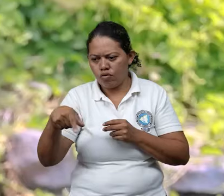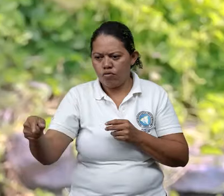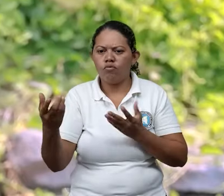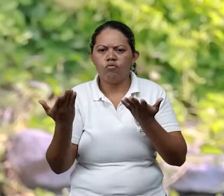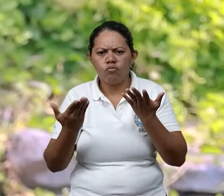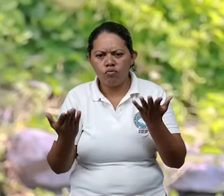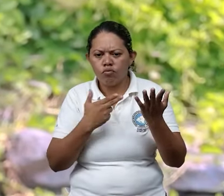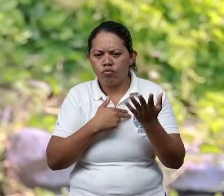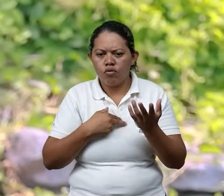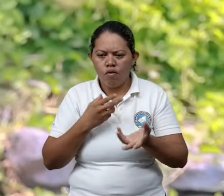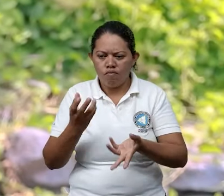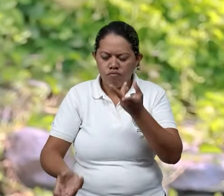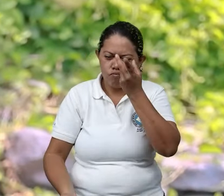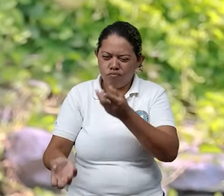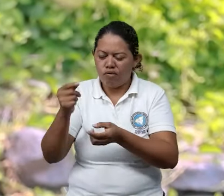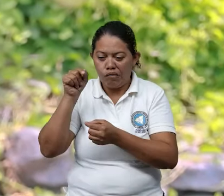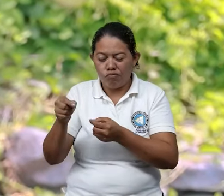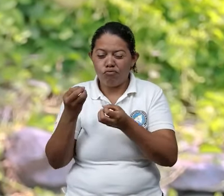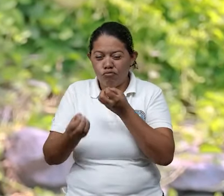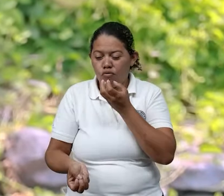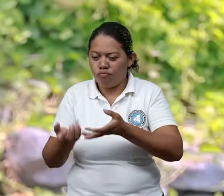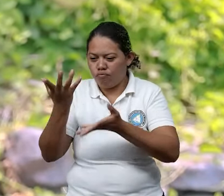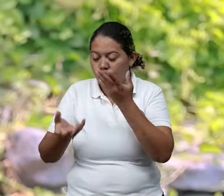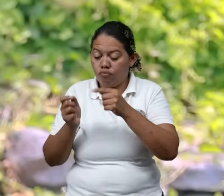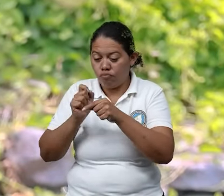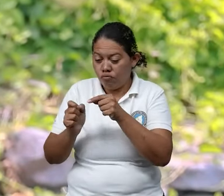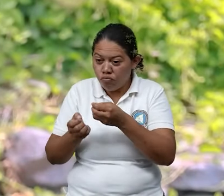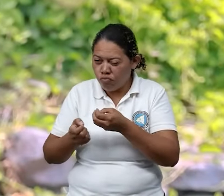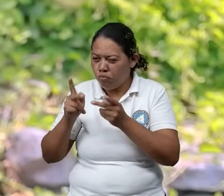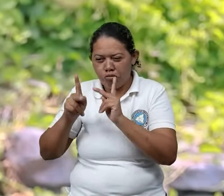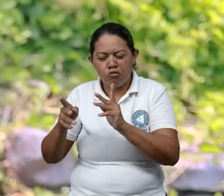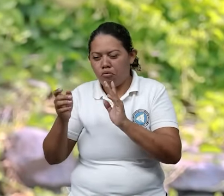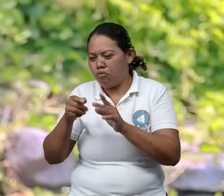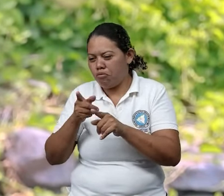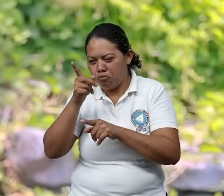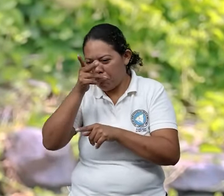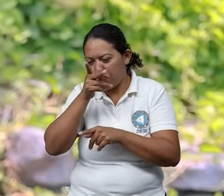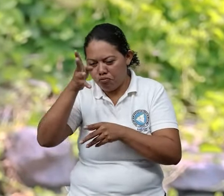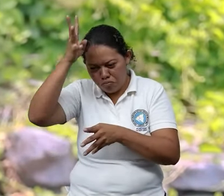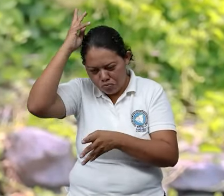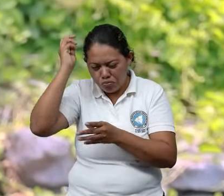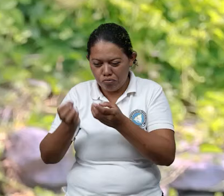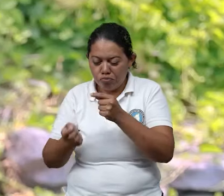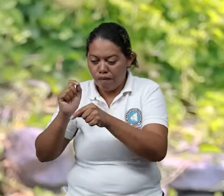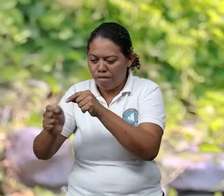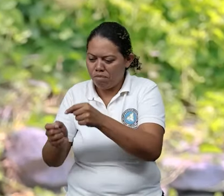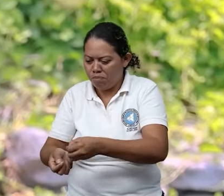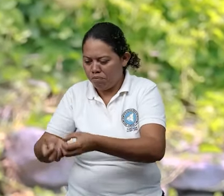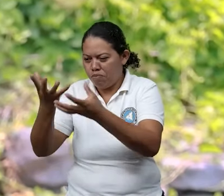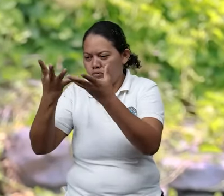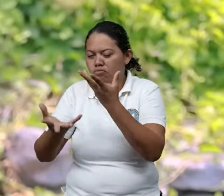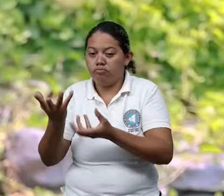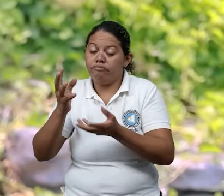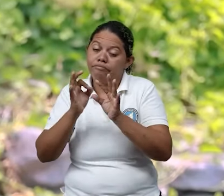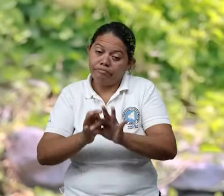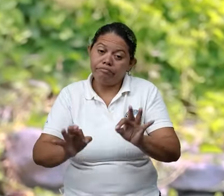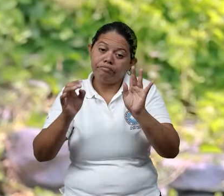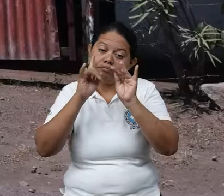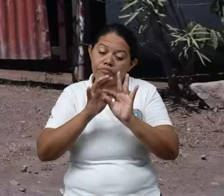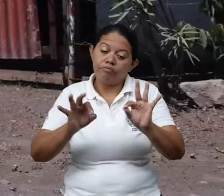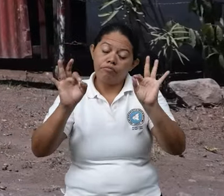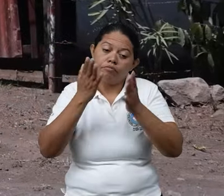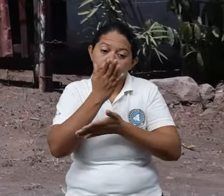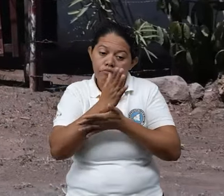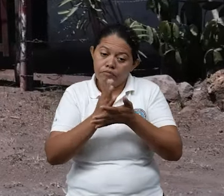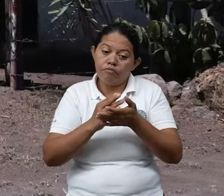ocasionalmente los incendios forestales y también tenemos lo que nos puede provocar afectaciones mayores, que es